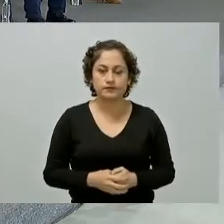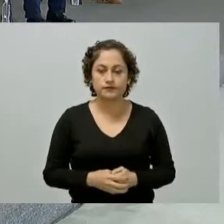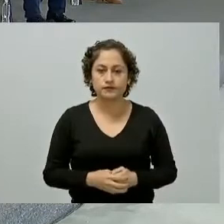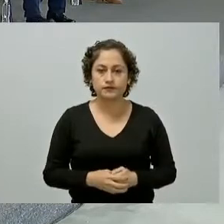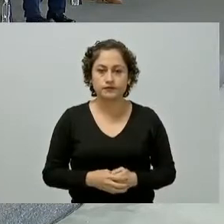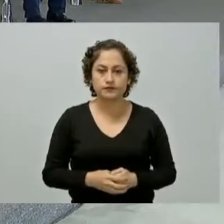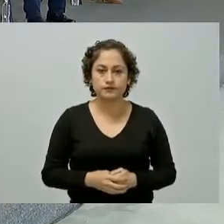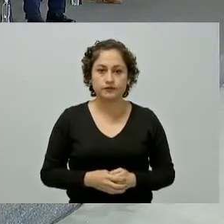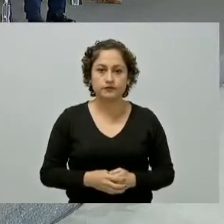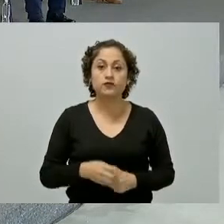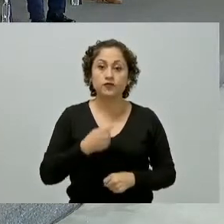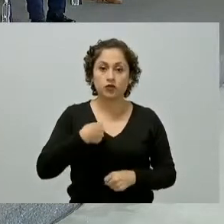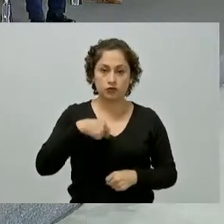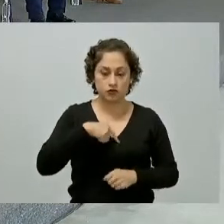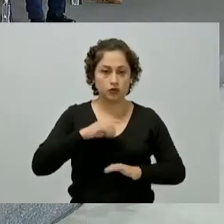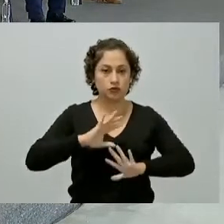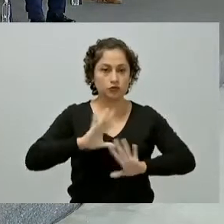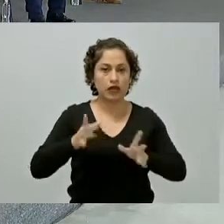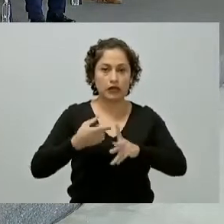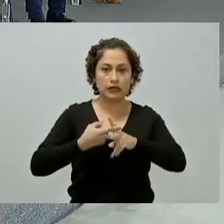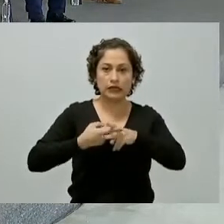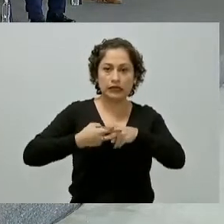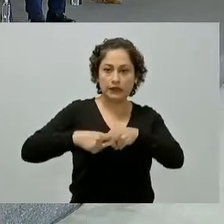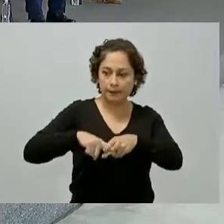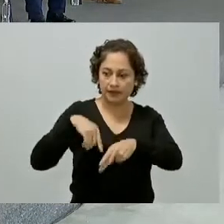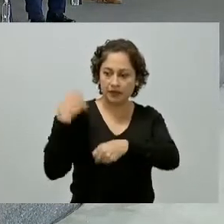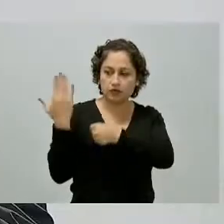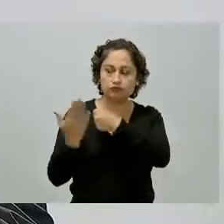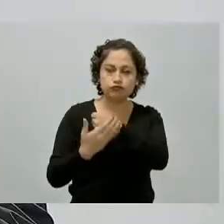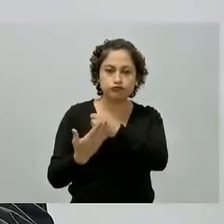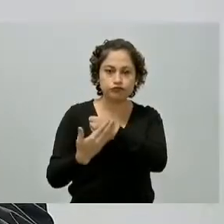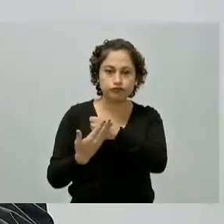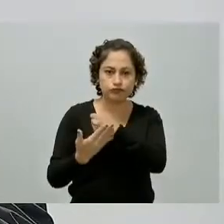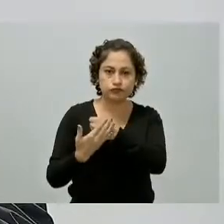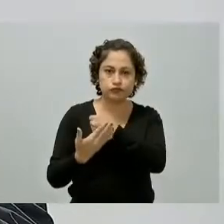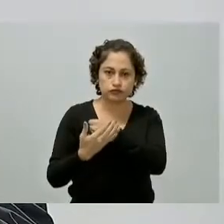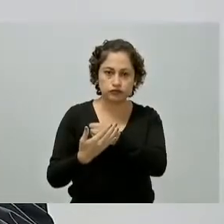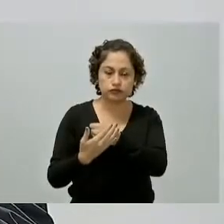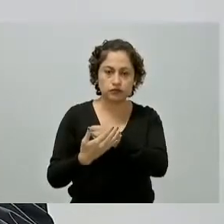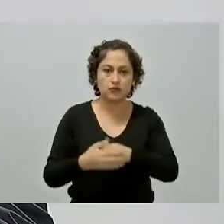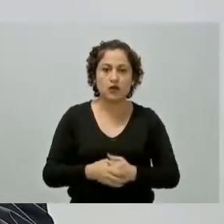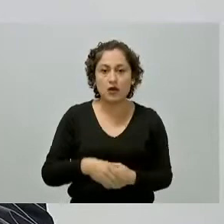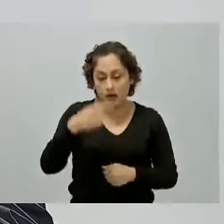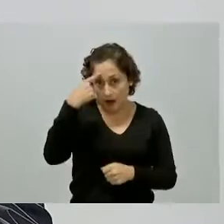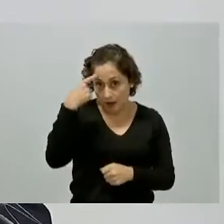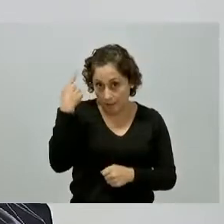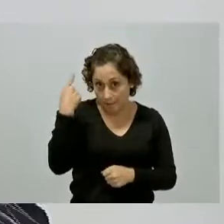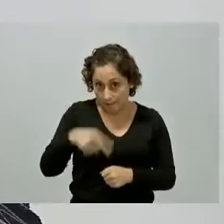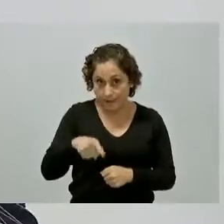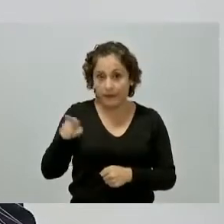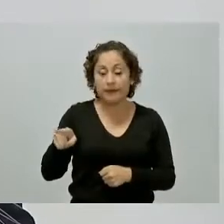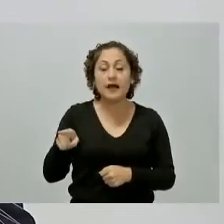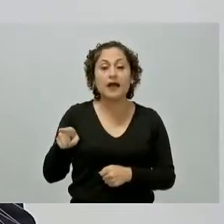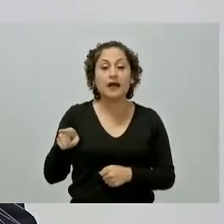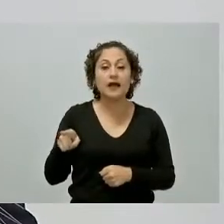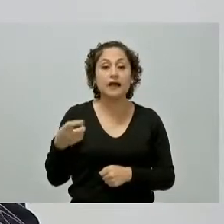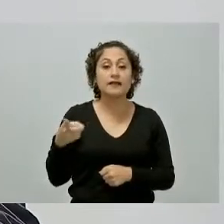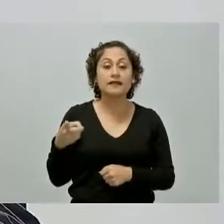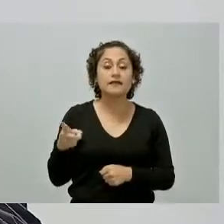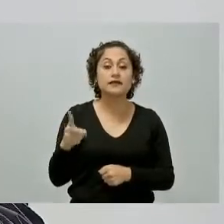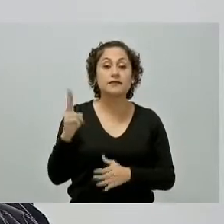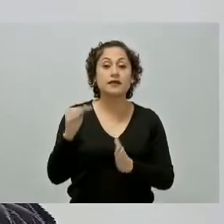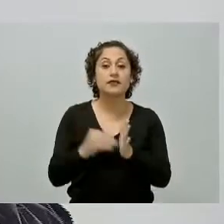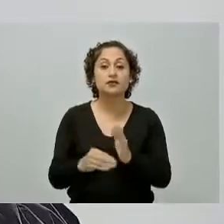pondremos en operación sin duda el tren en diciembre de 2023